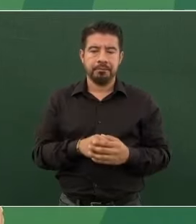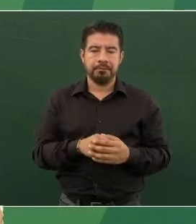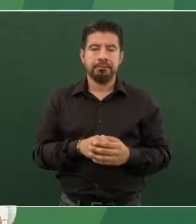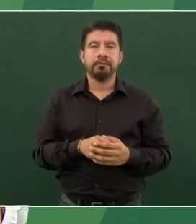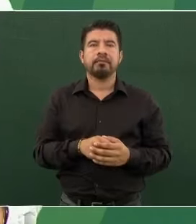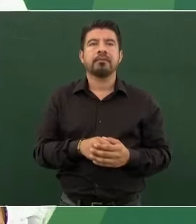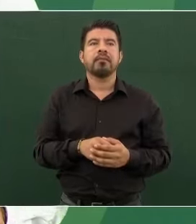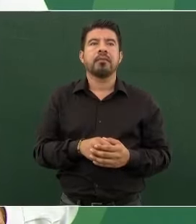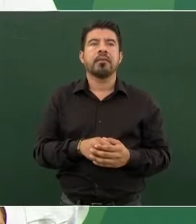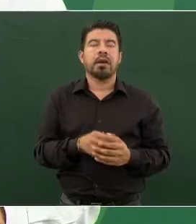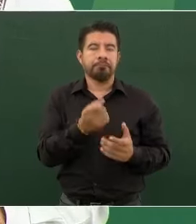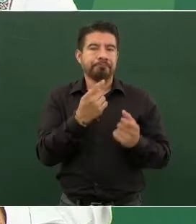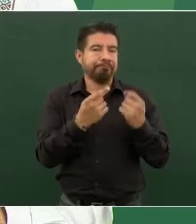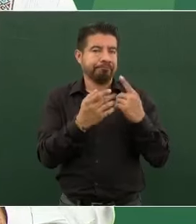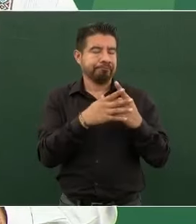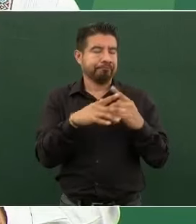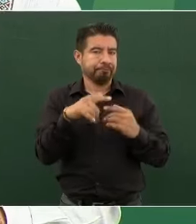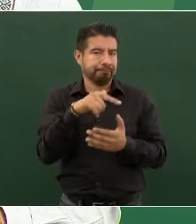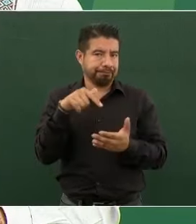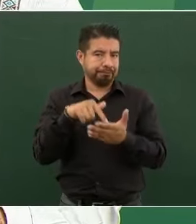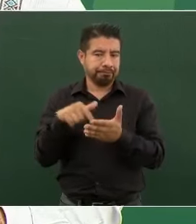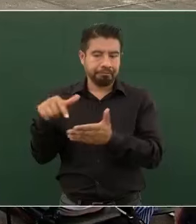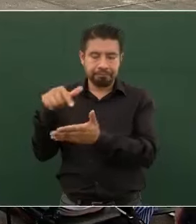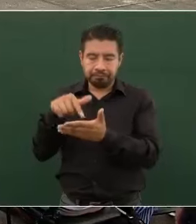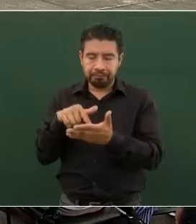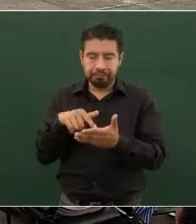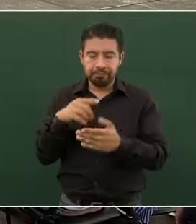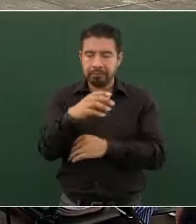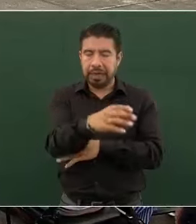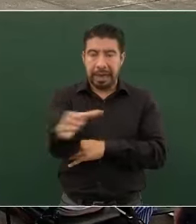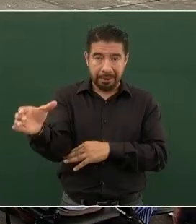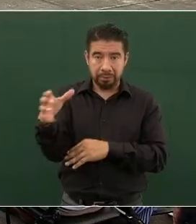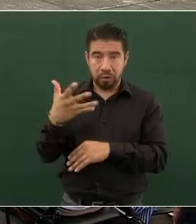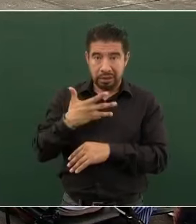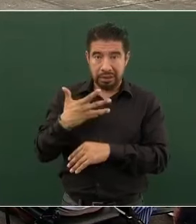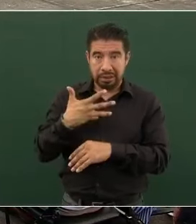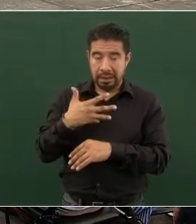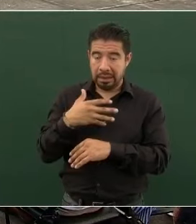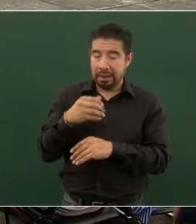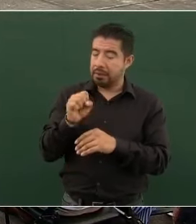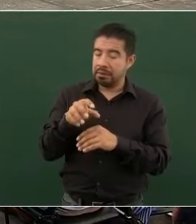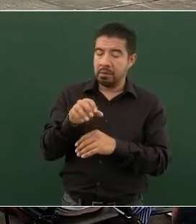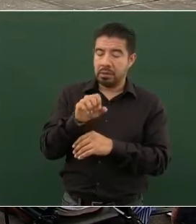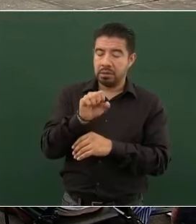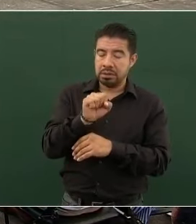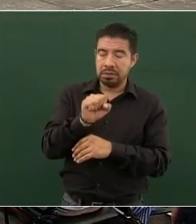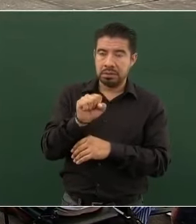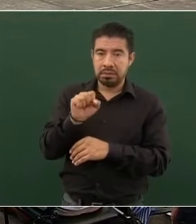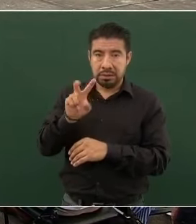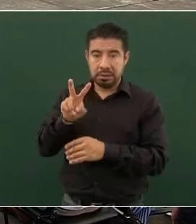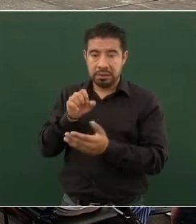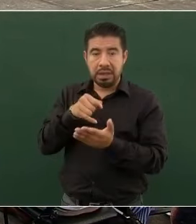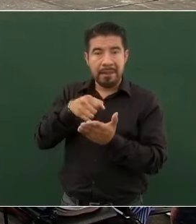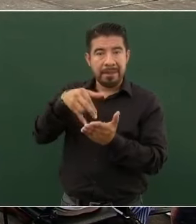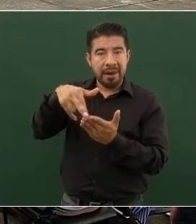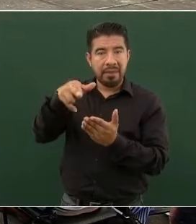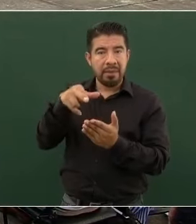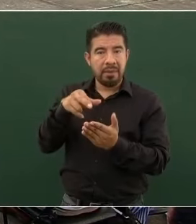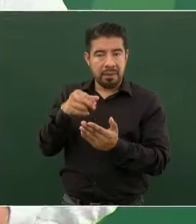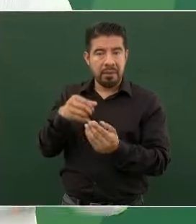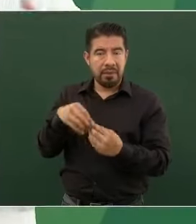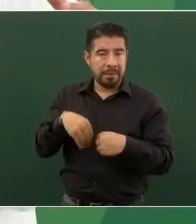se aplica ese programa, se reduce la migración.